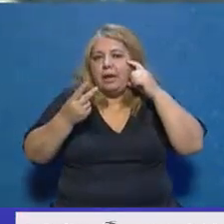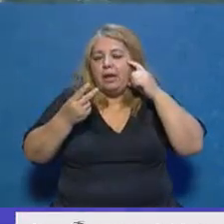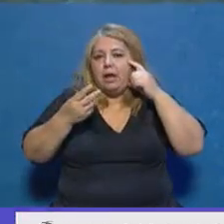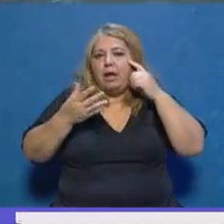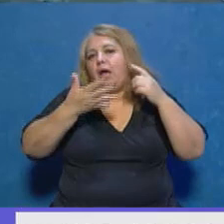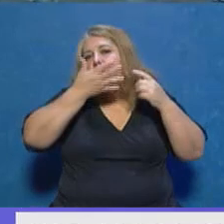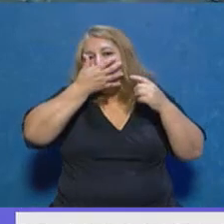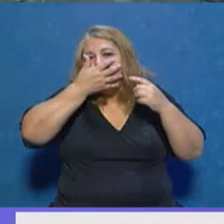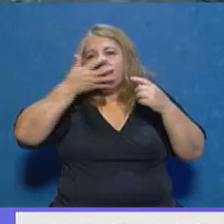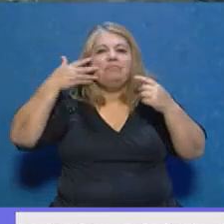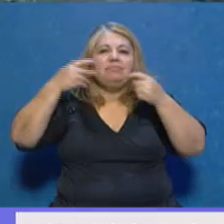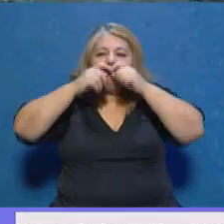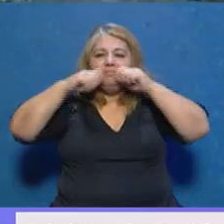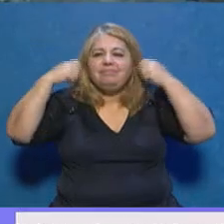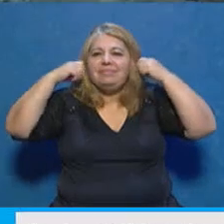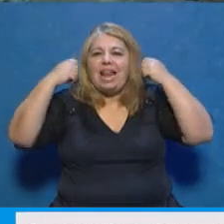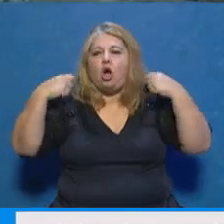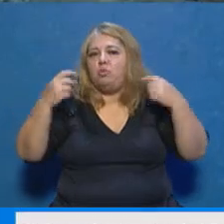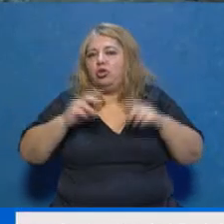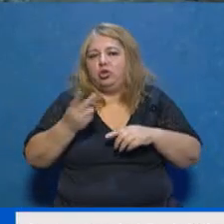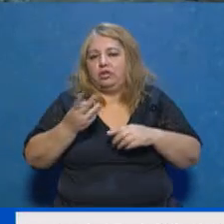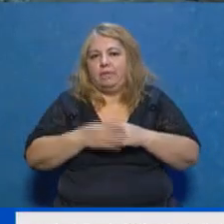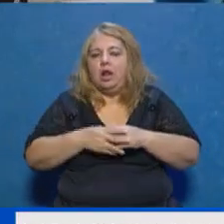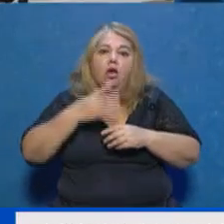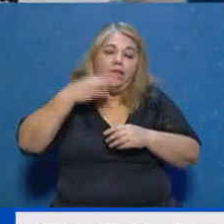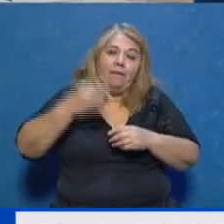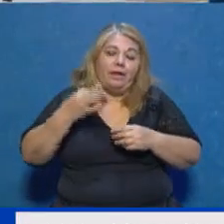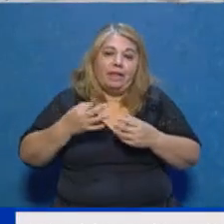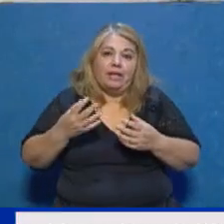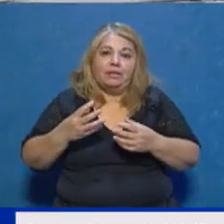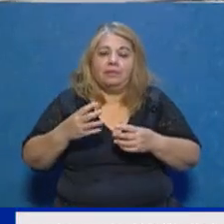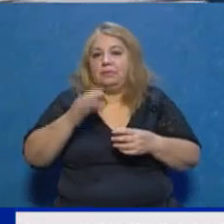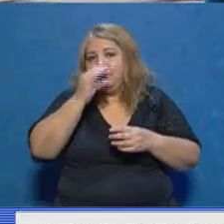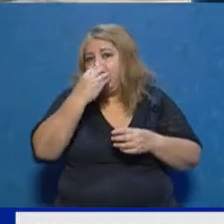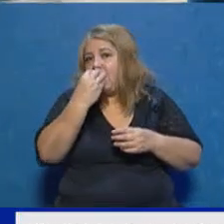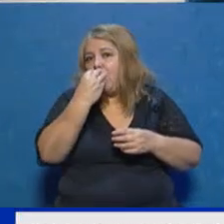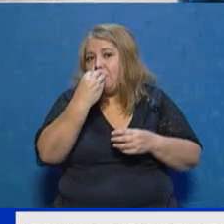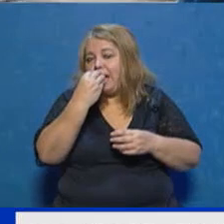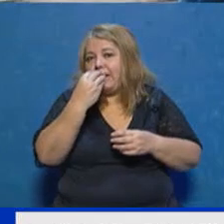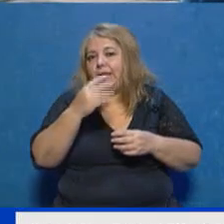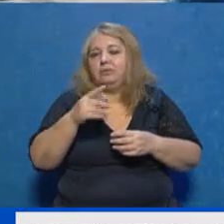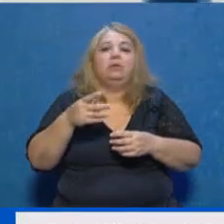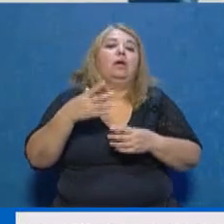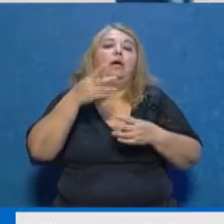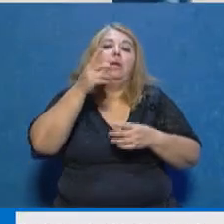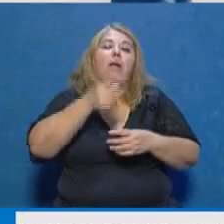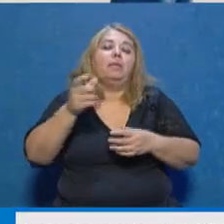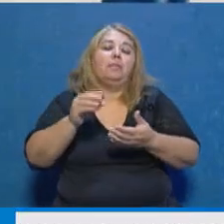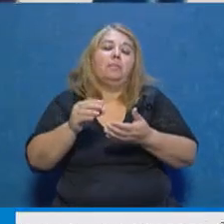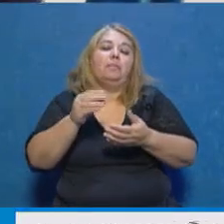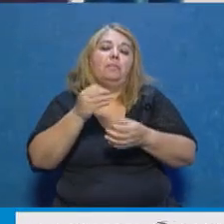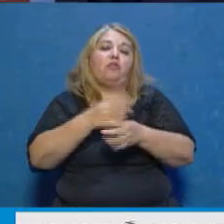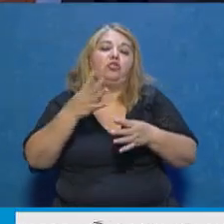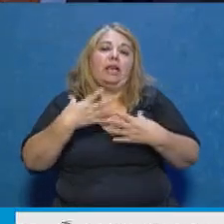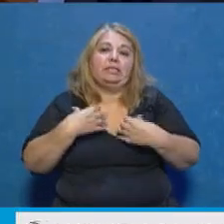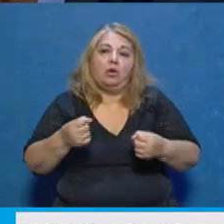los barbijos reales deberían usarlo el personal de salud, las personas